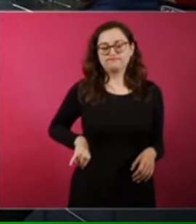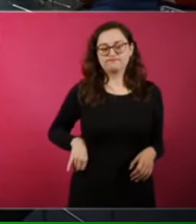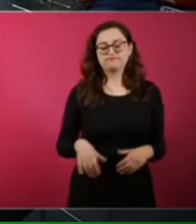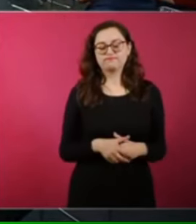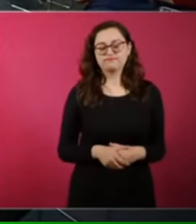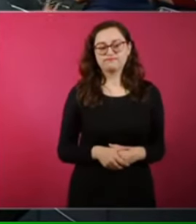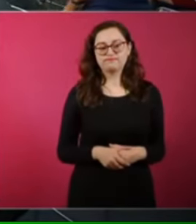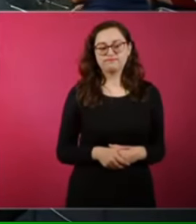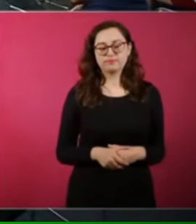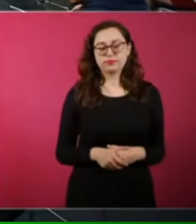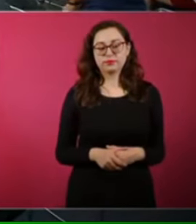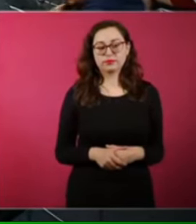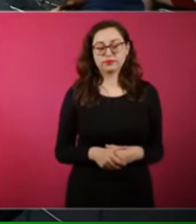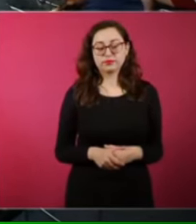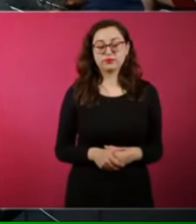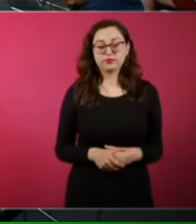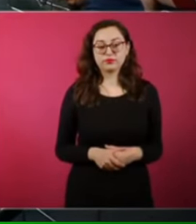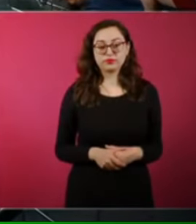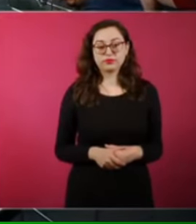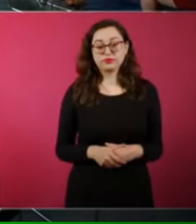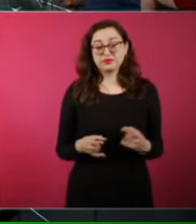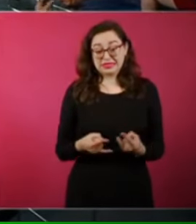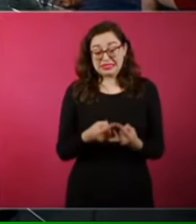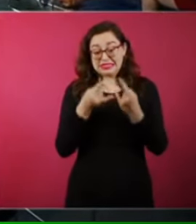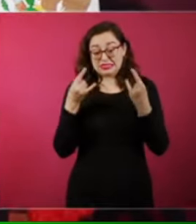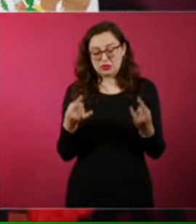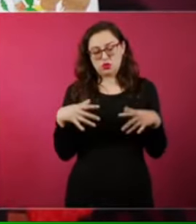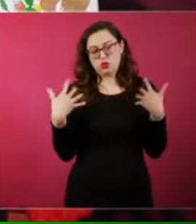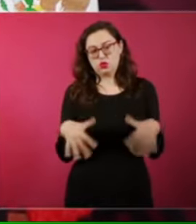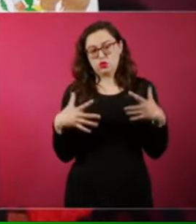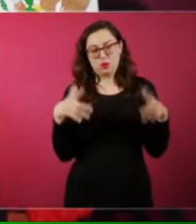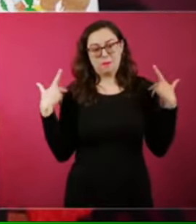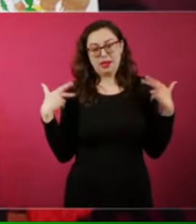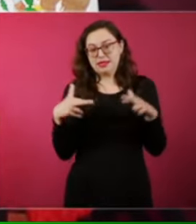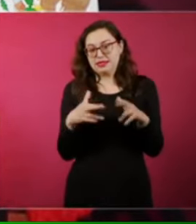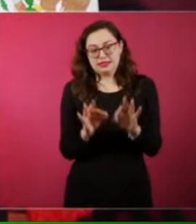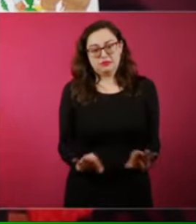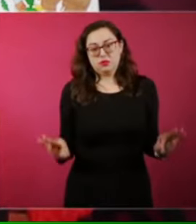interesar. Porque siempre la historia es la maestra de la vida.